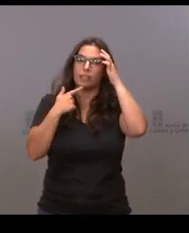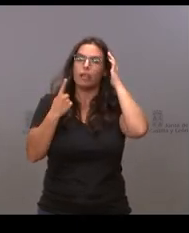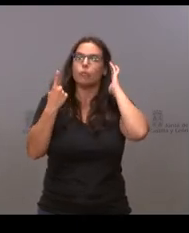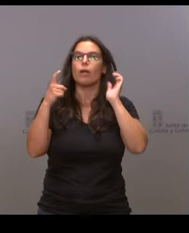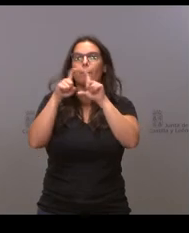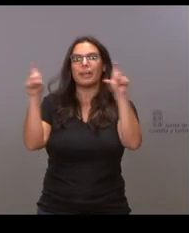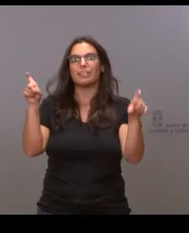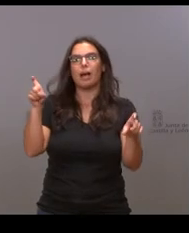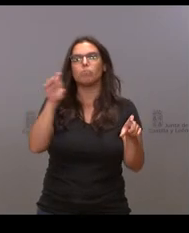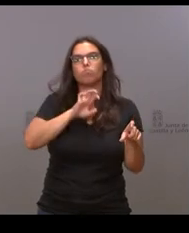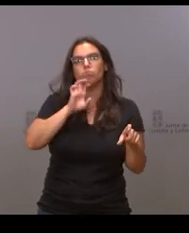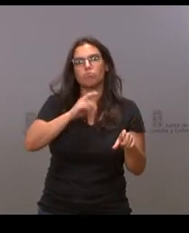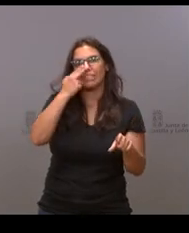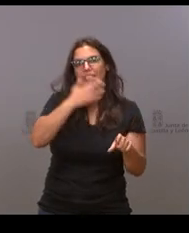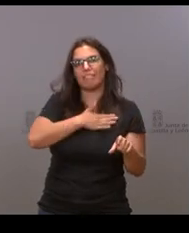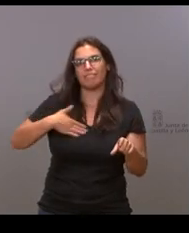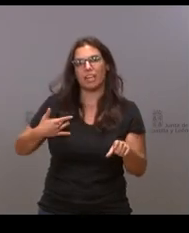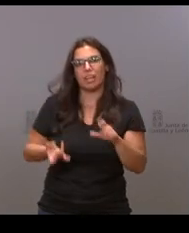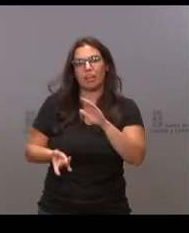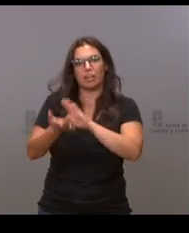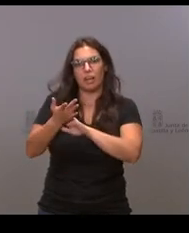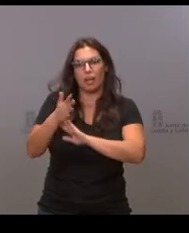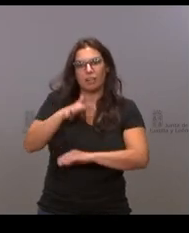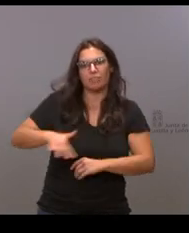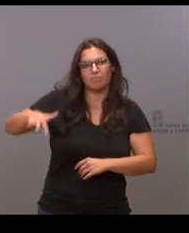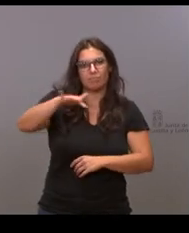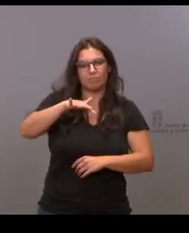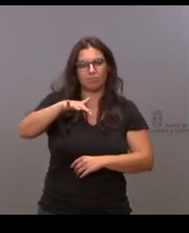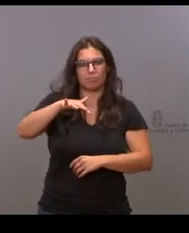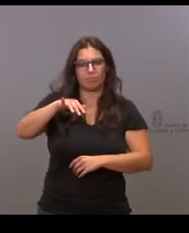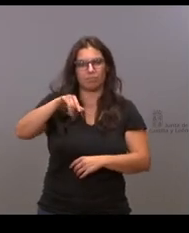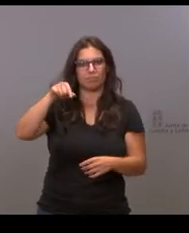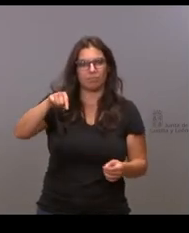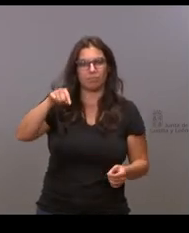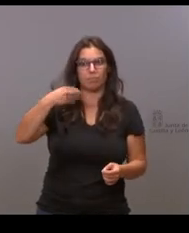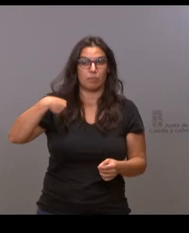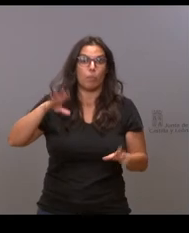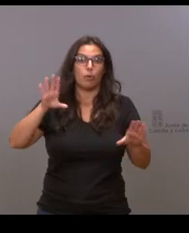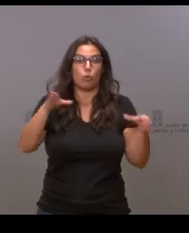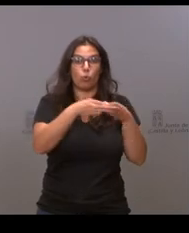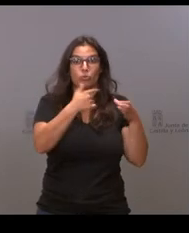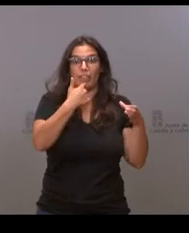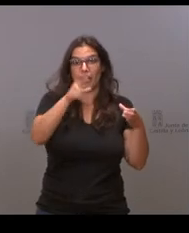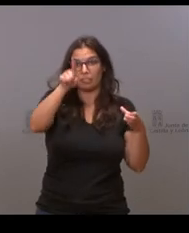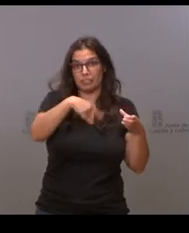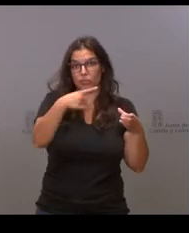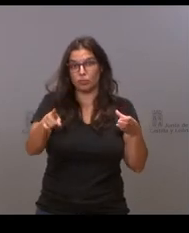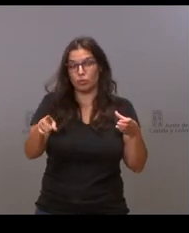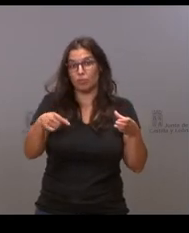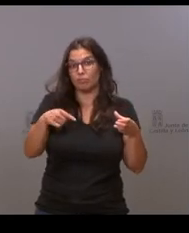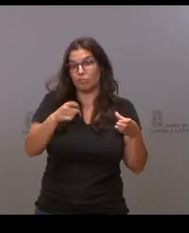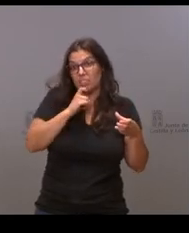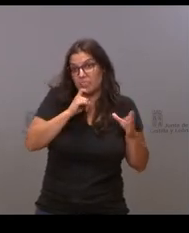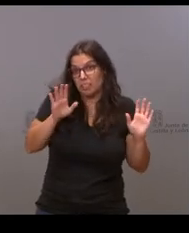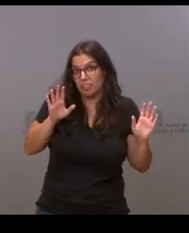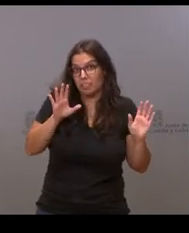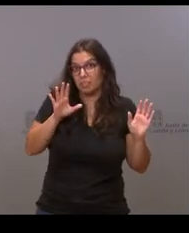instalarse en el PEMA y que sería la Junta en que diera la noticia oportuna. Entonces, no sé si... Supongo que es difícil porque no se ha hablado